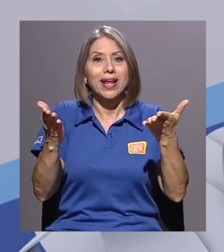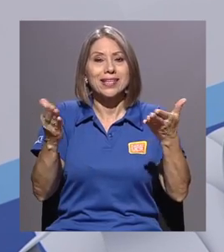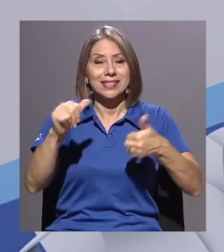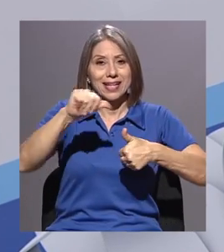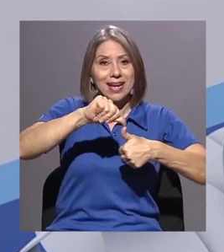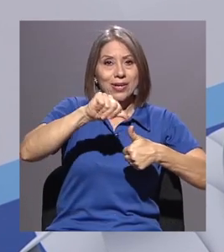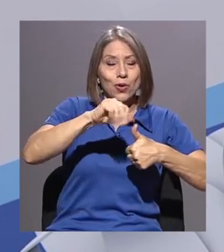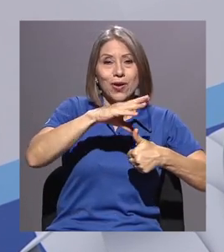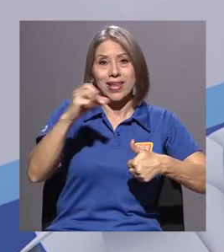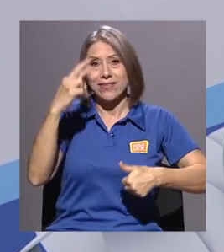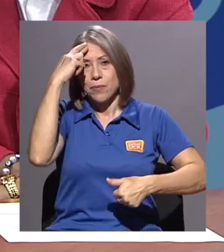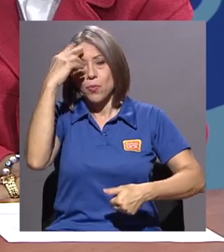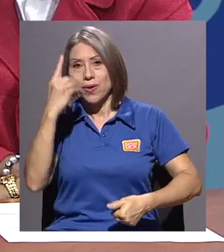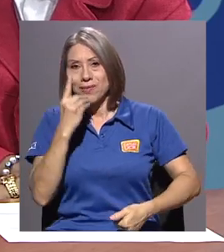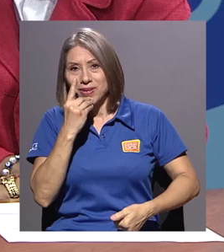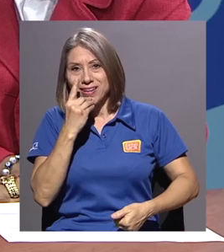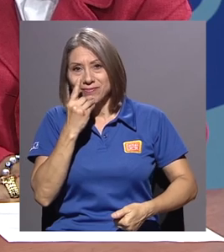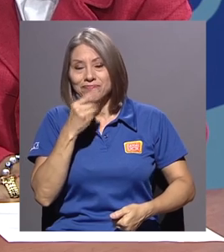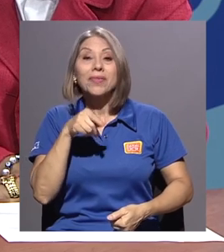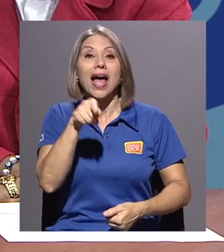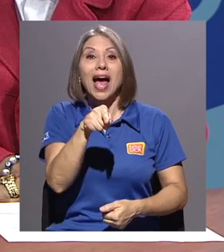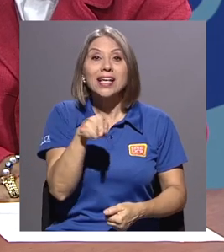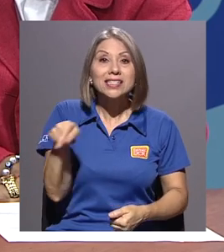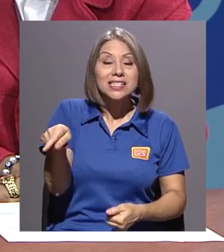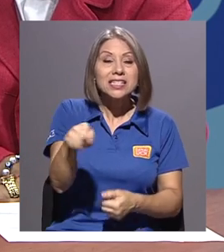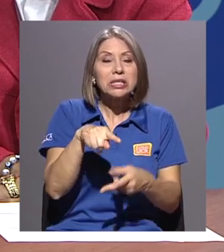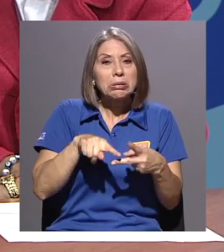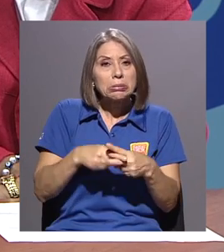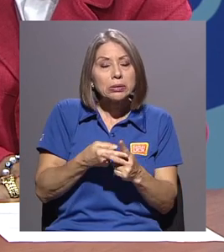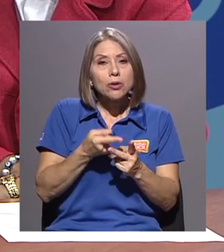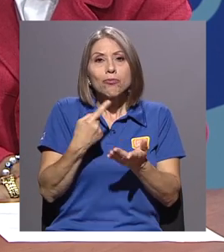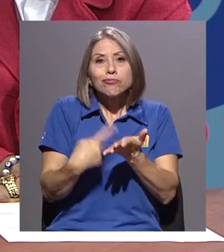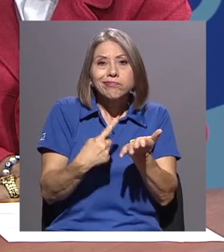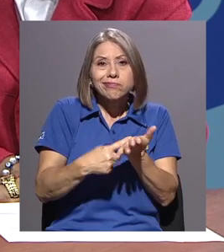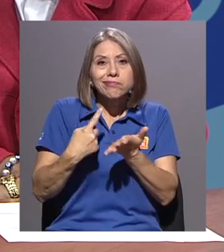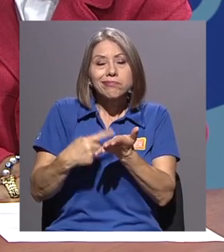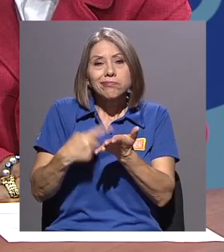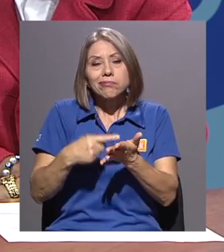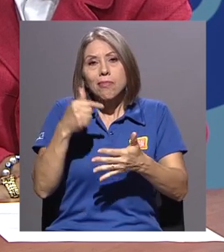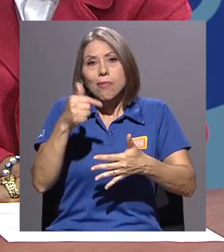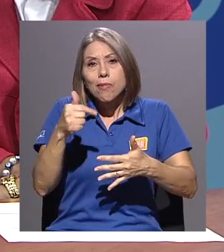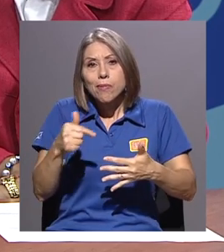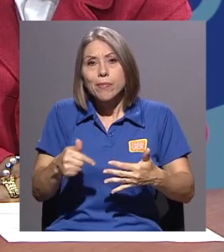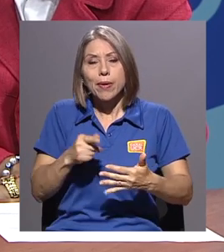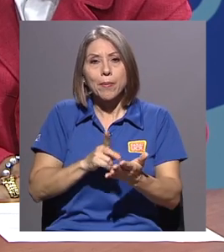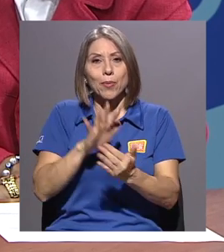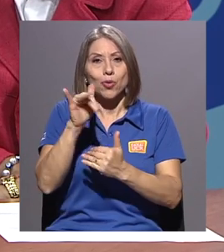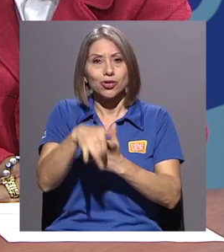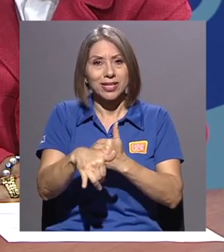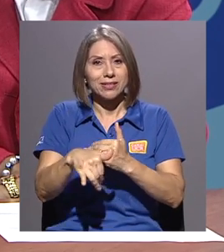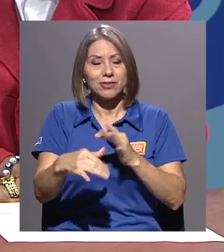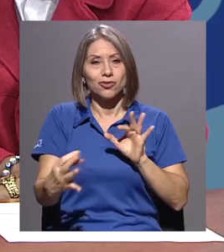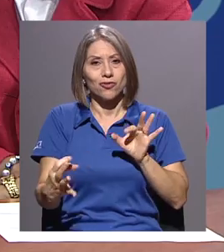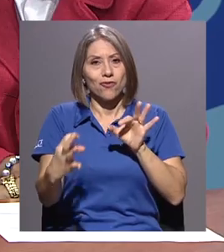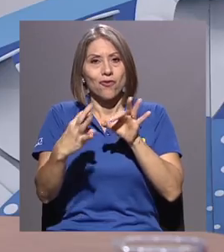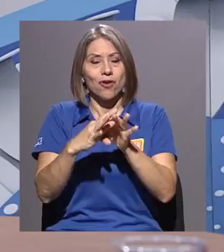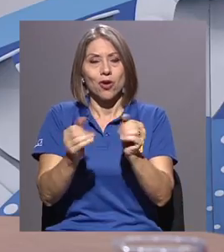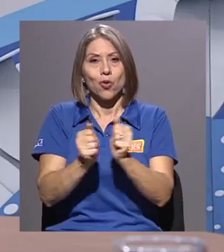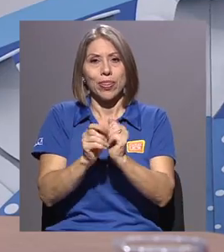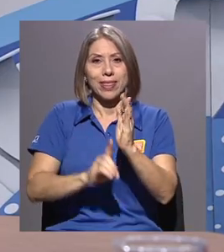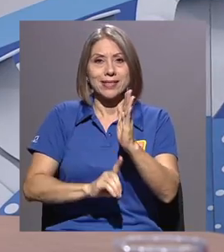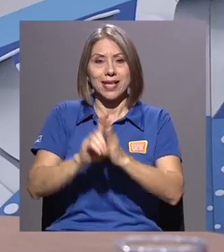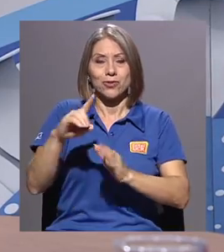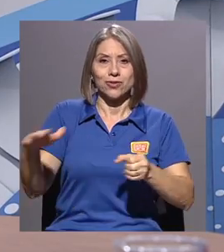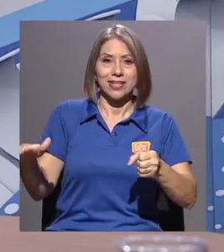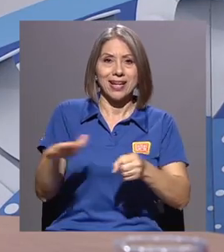Dominicana. Desde allí se gestan estos proyectos, que están sin lugar a dudas relacionados con el desarrollo integral de la